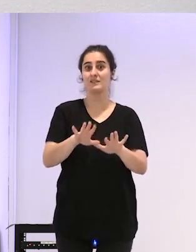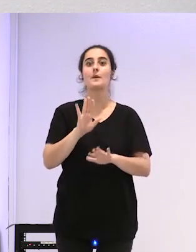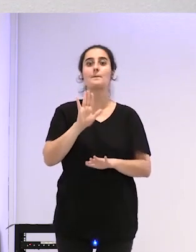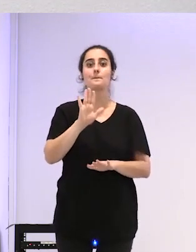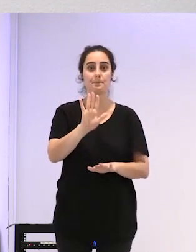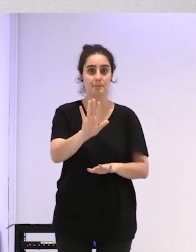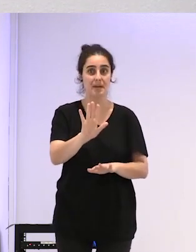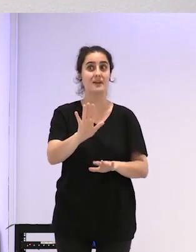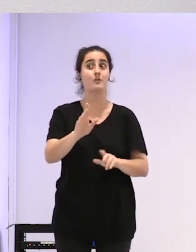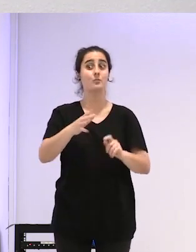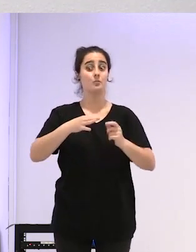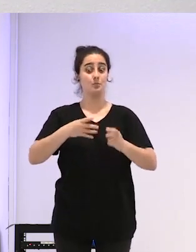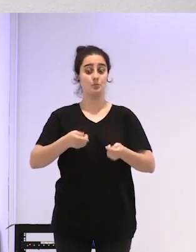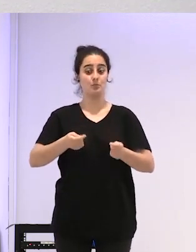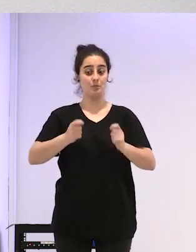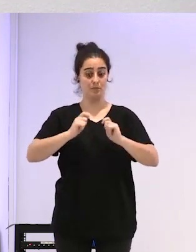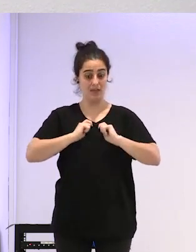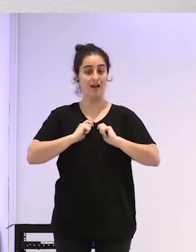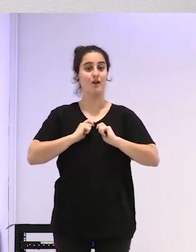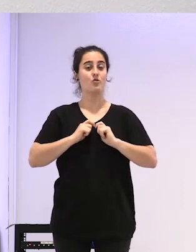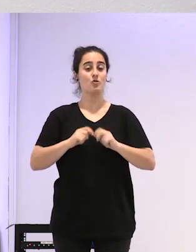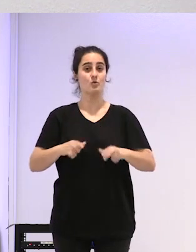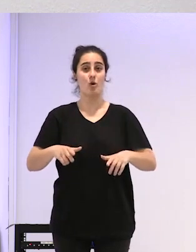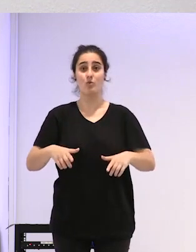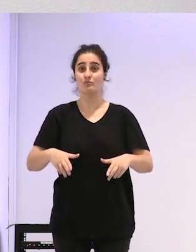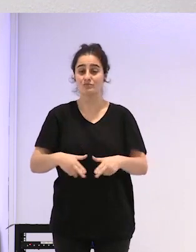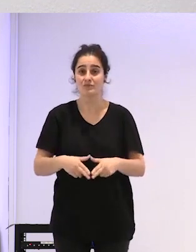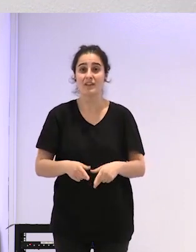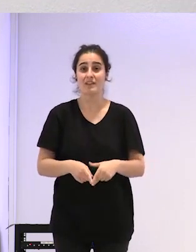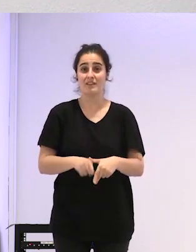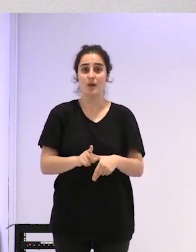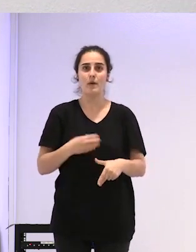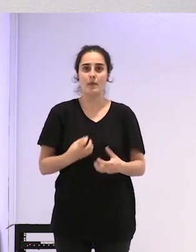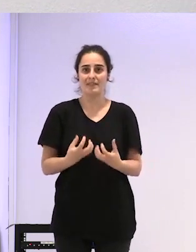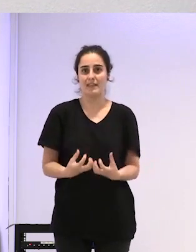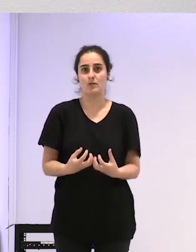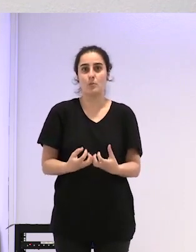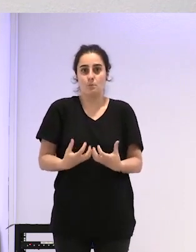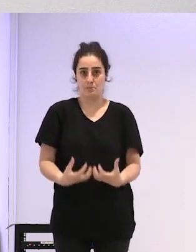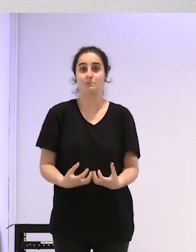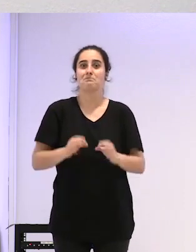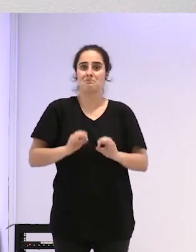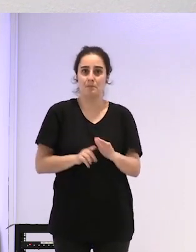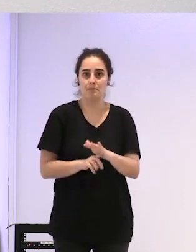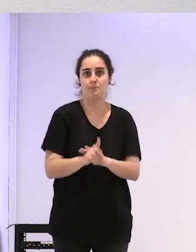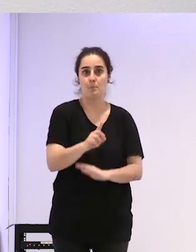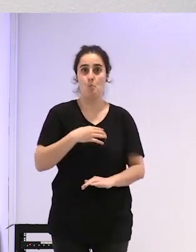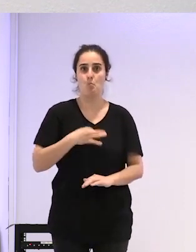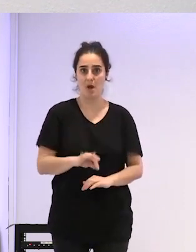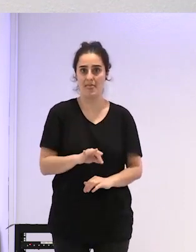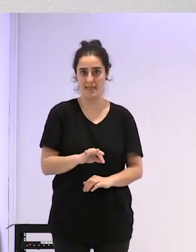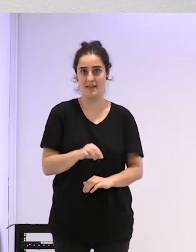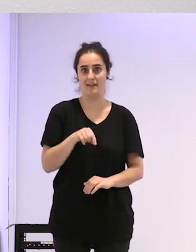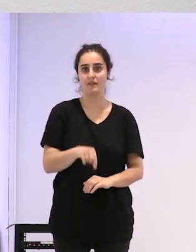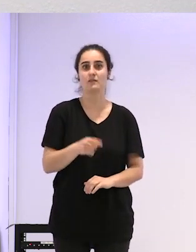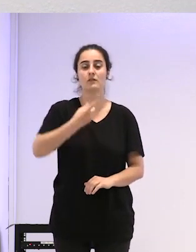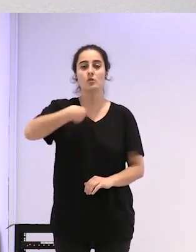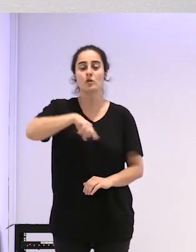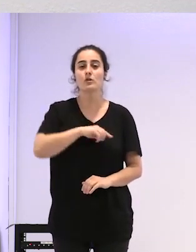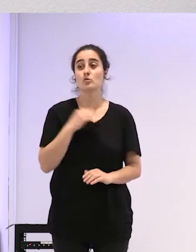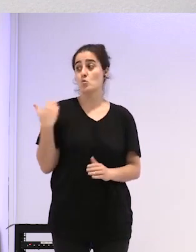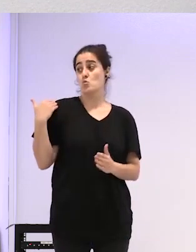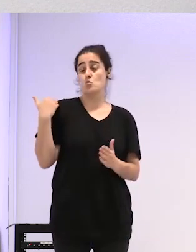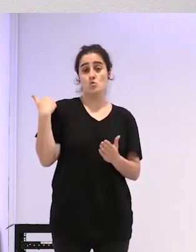algunos cambios digamos en los genitales ir maturando este testículo y últimamente estamos utilizando